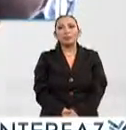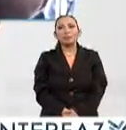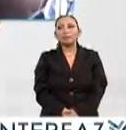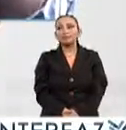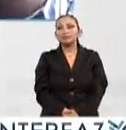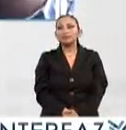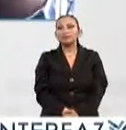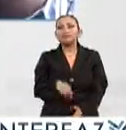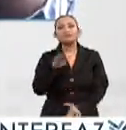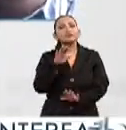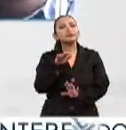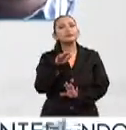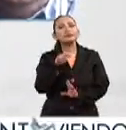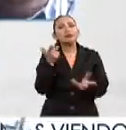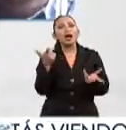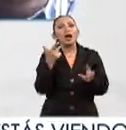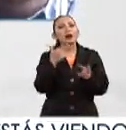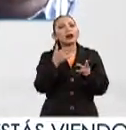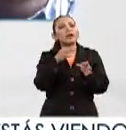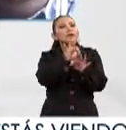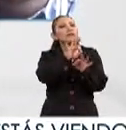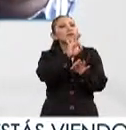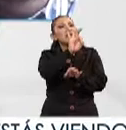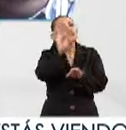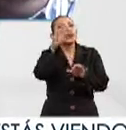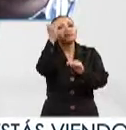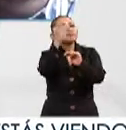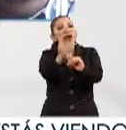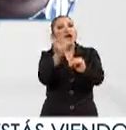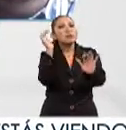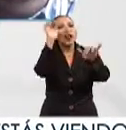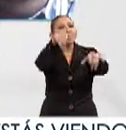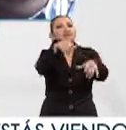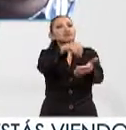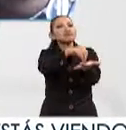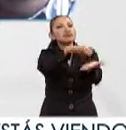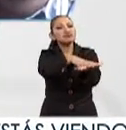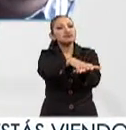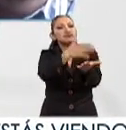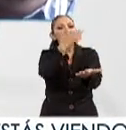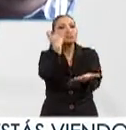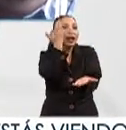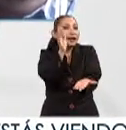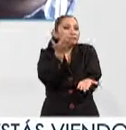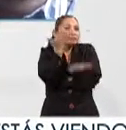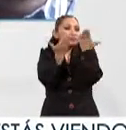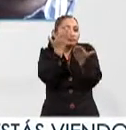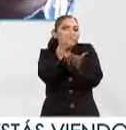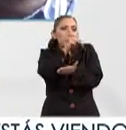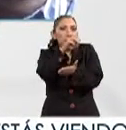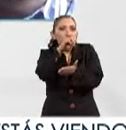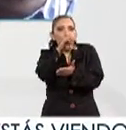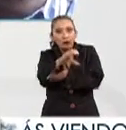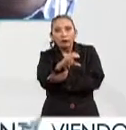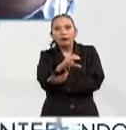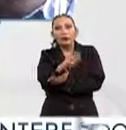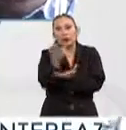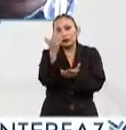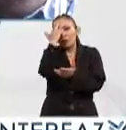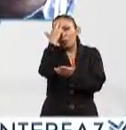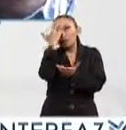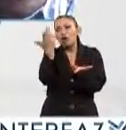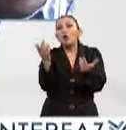doctor hasta cuándo se pueden inscribir las personas que estén interesadas en cursar este MOOC y pues